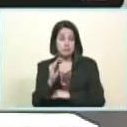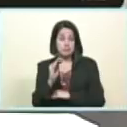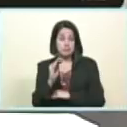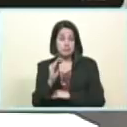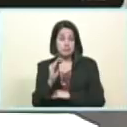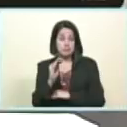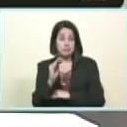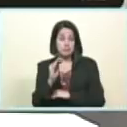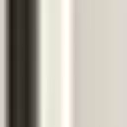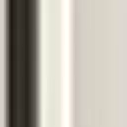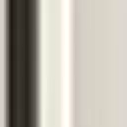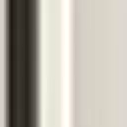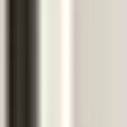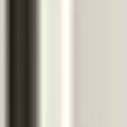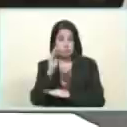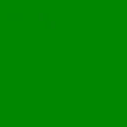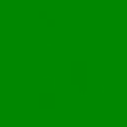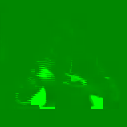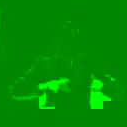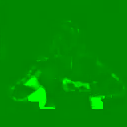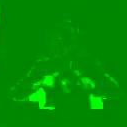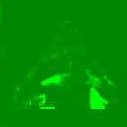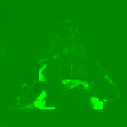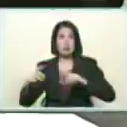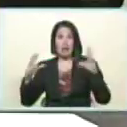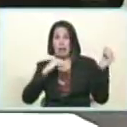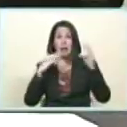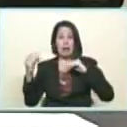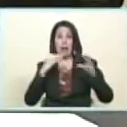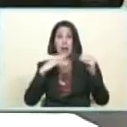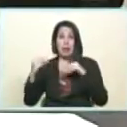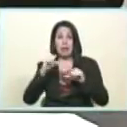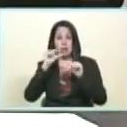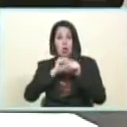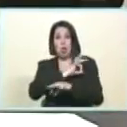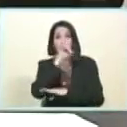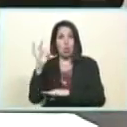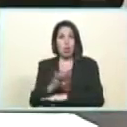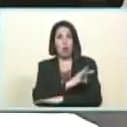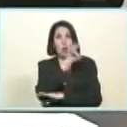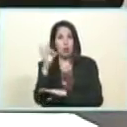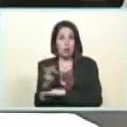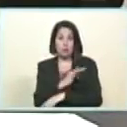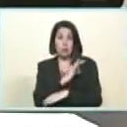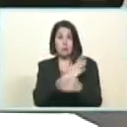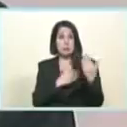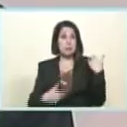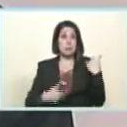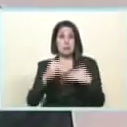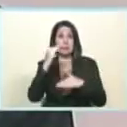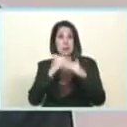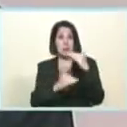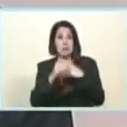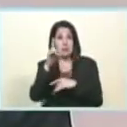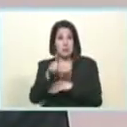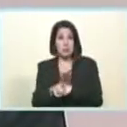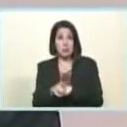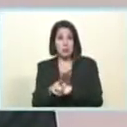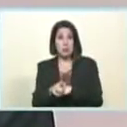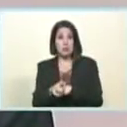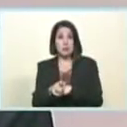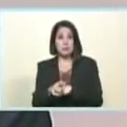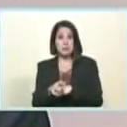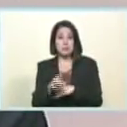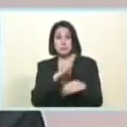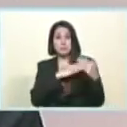como un triste y pasado recuerdo de lo que más nunca debe volver al país hay que ponerle al